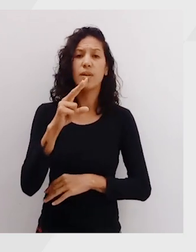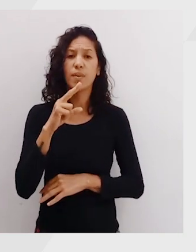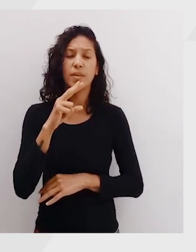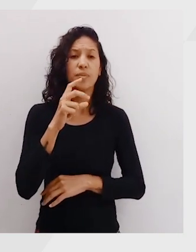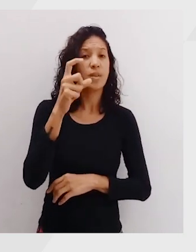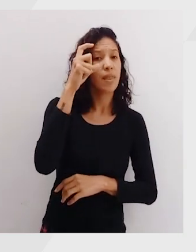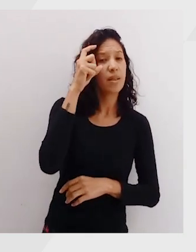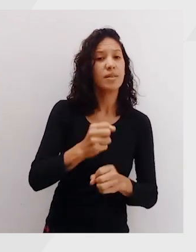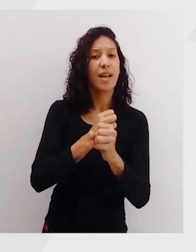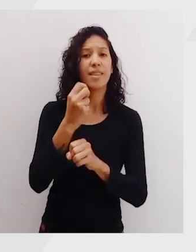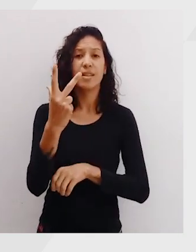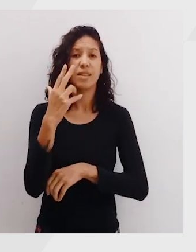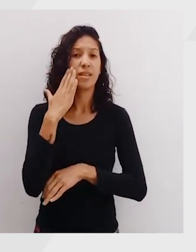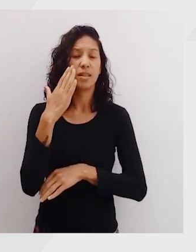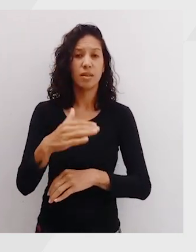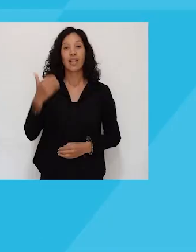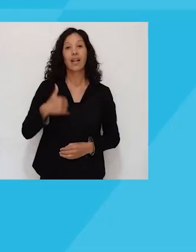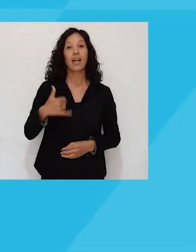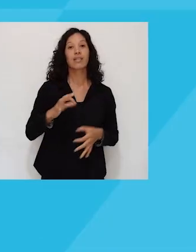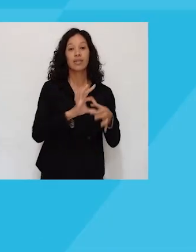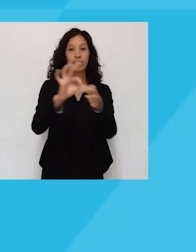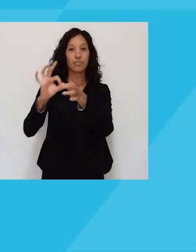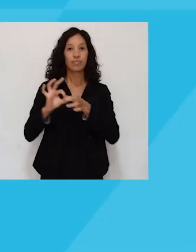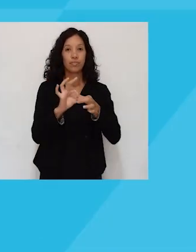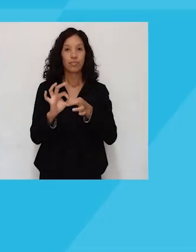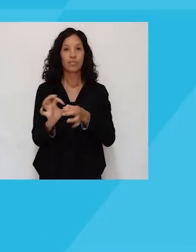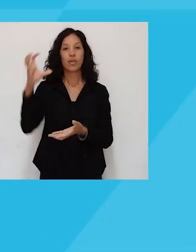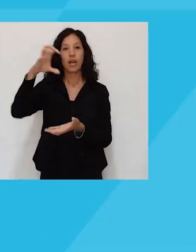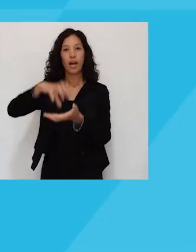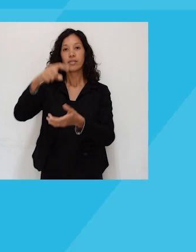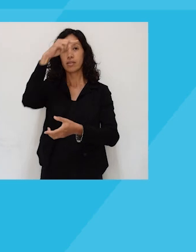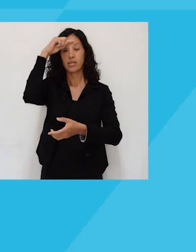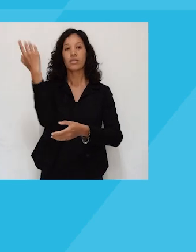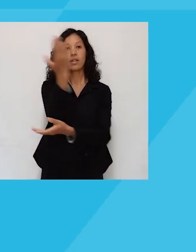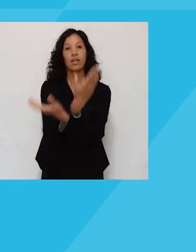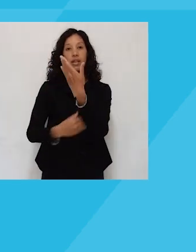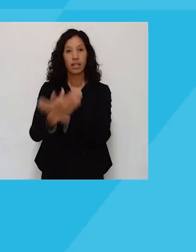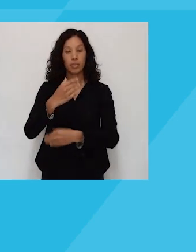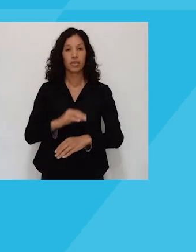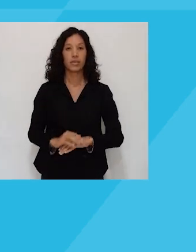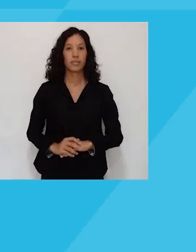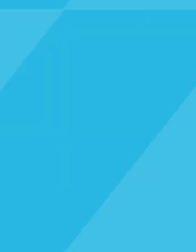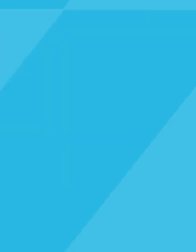lunes a viernes de 10 a 15 horas. Argentina Unida, Agencia Nacional de Discapacidad.